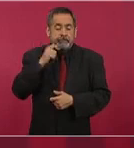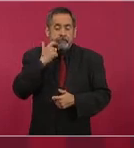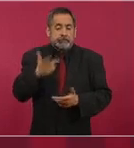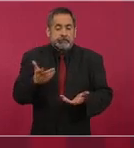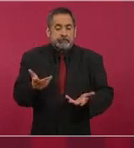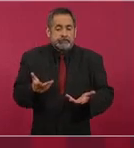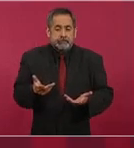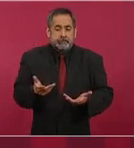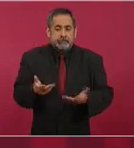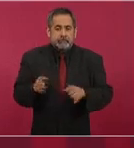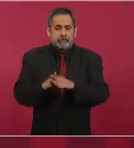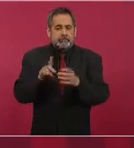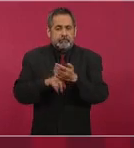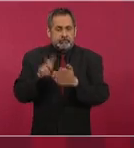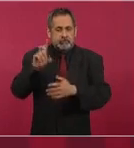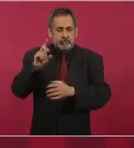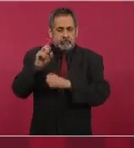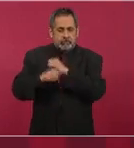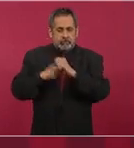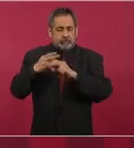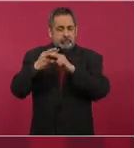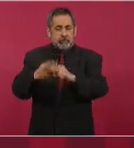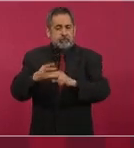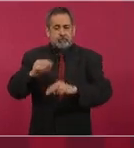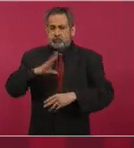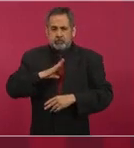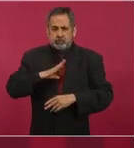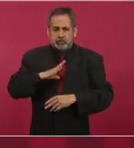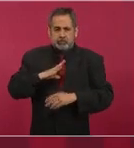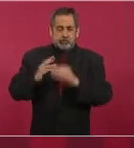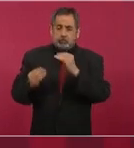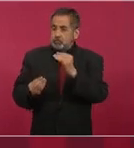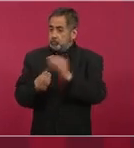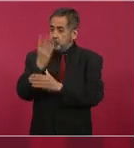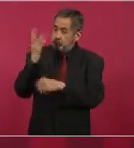más de 30 años una nueva refinería